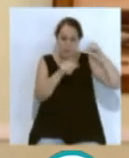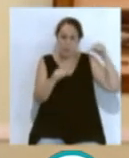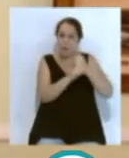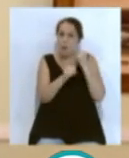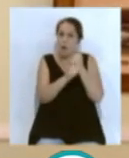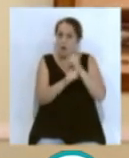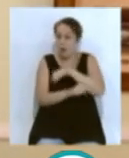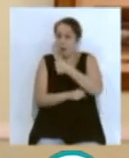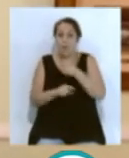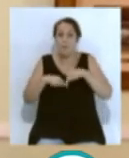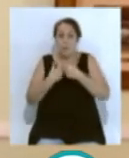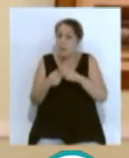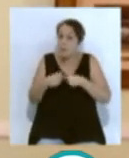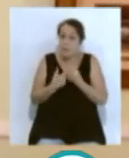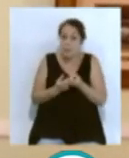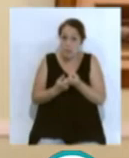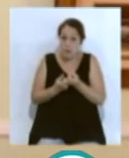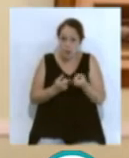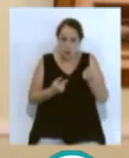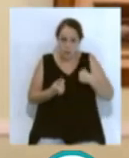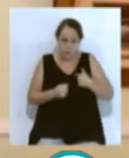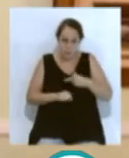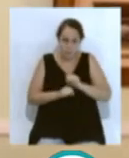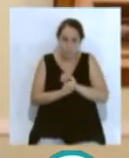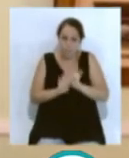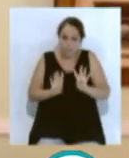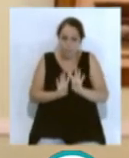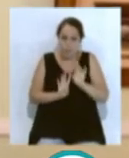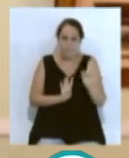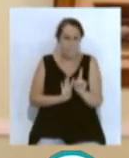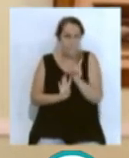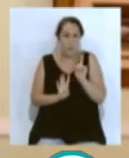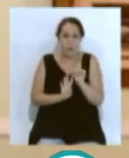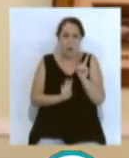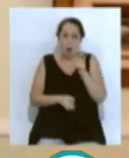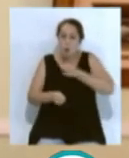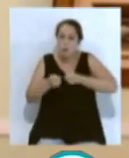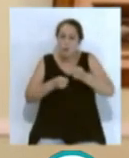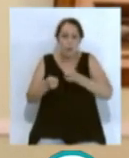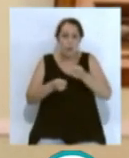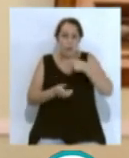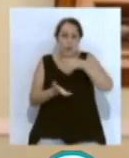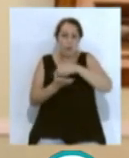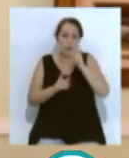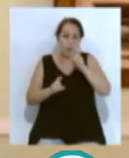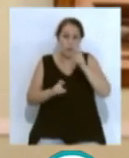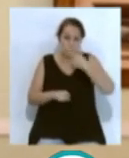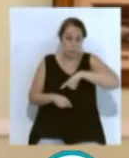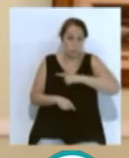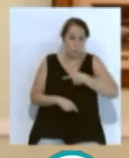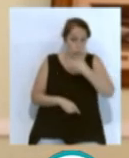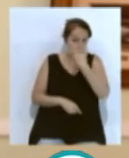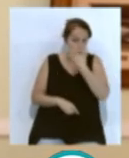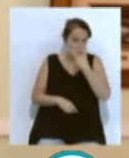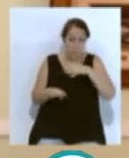al lado de las familias, en primera línea de atención, en coordinación siempre con los centros educativos, de los que conocemos sus limitaciones